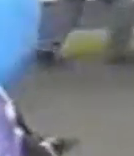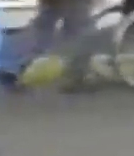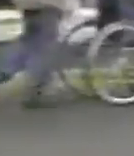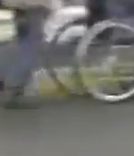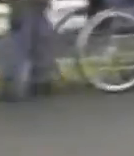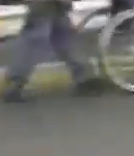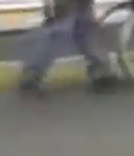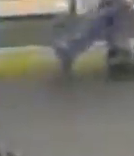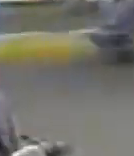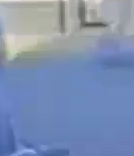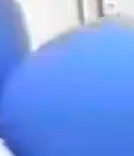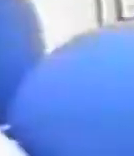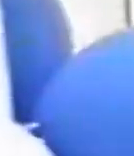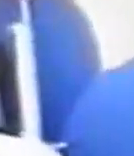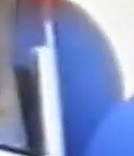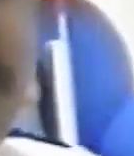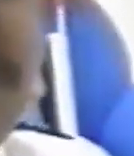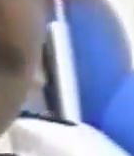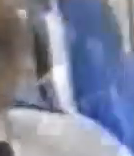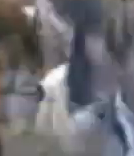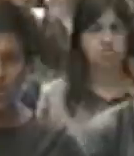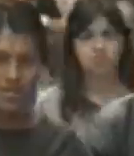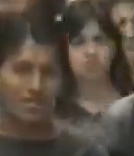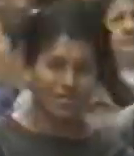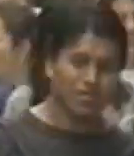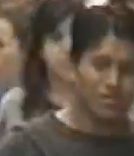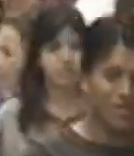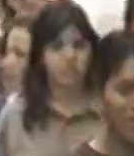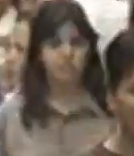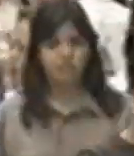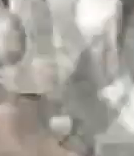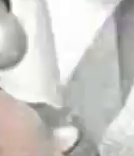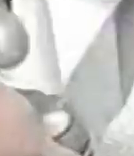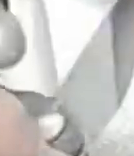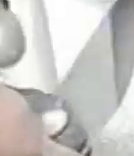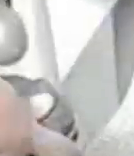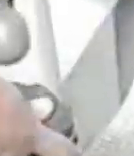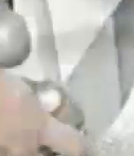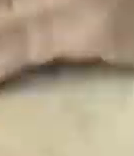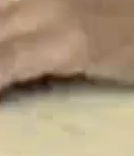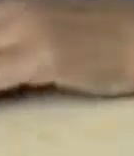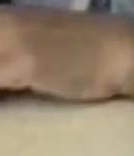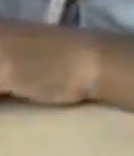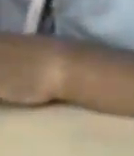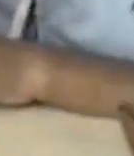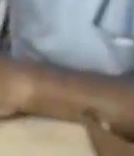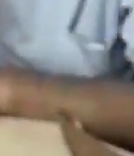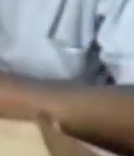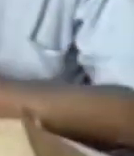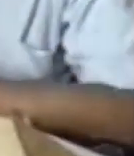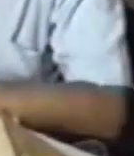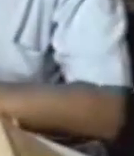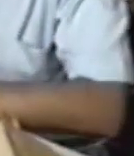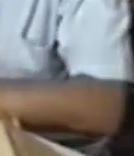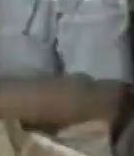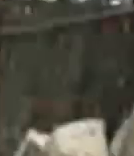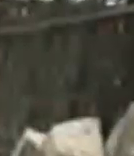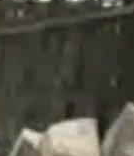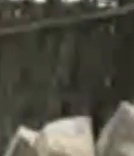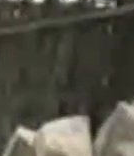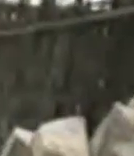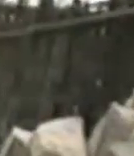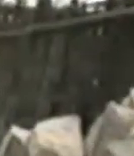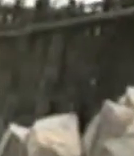Soy igual que tú. Solo quiero un espacio en el camino.